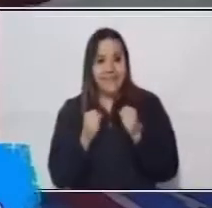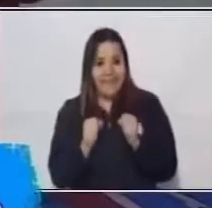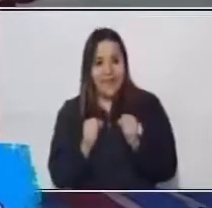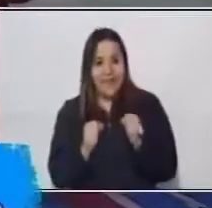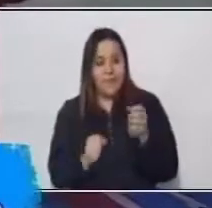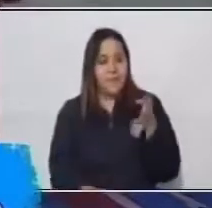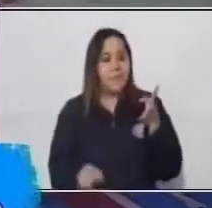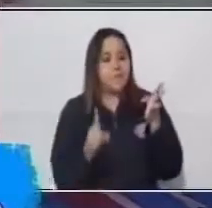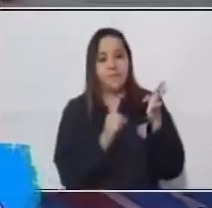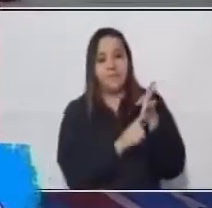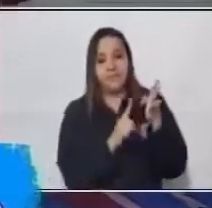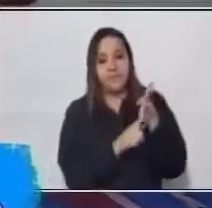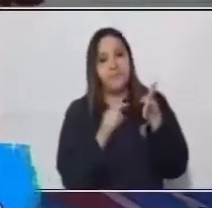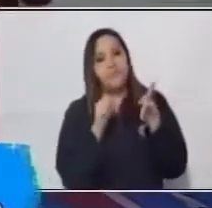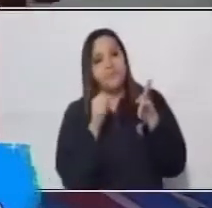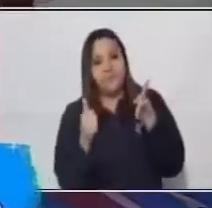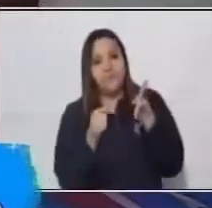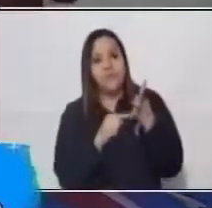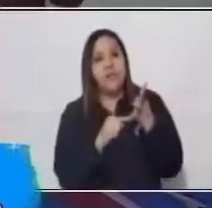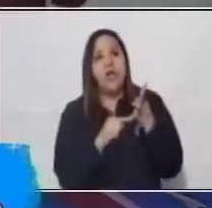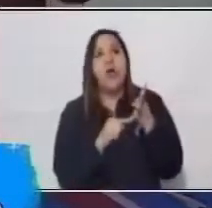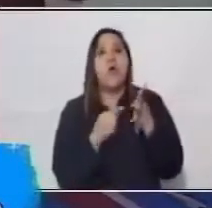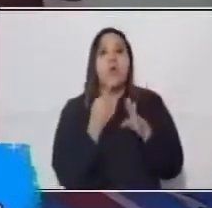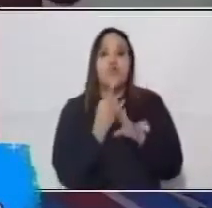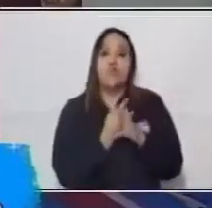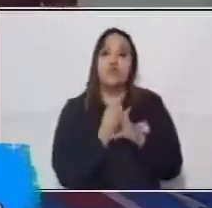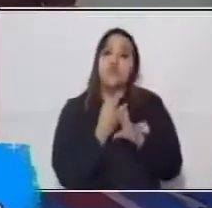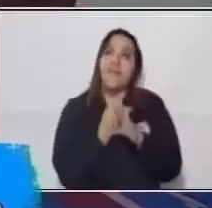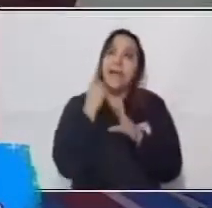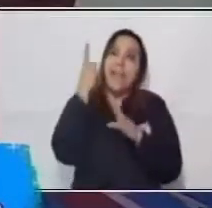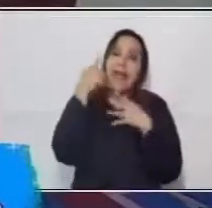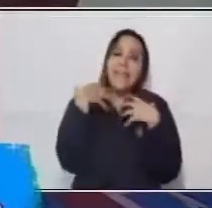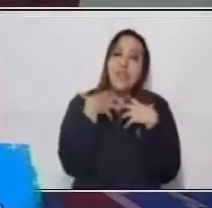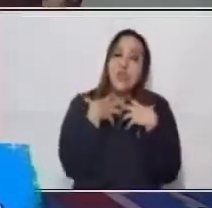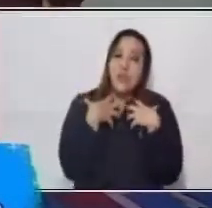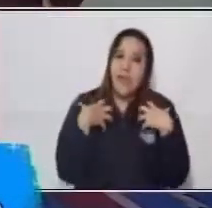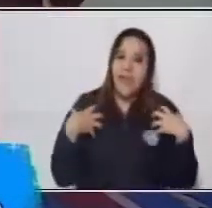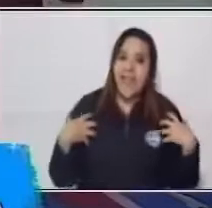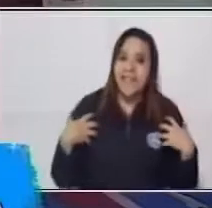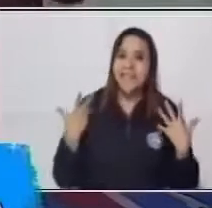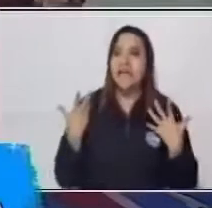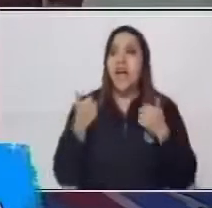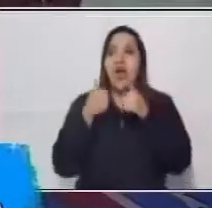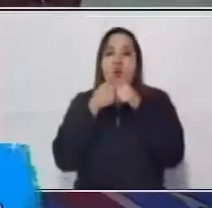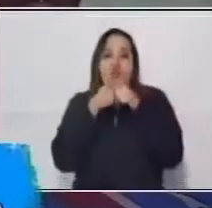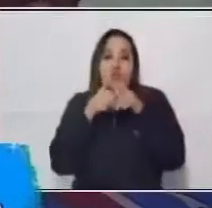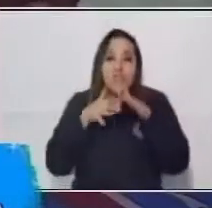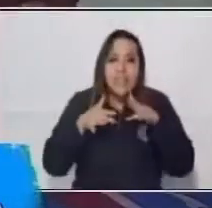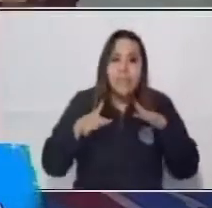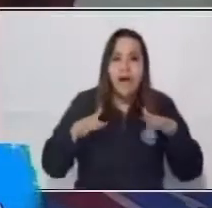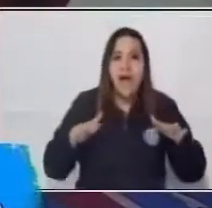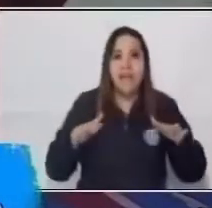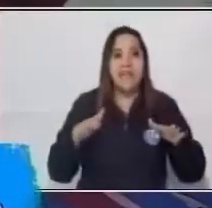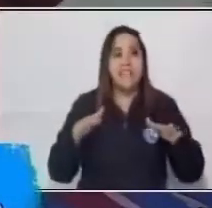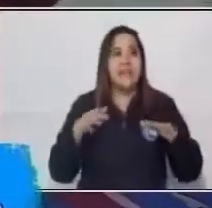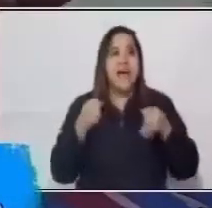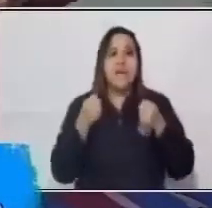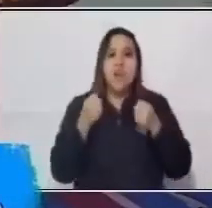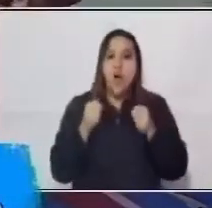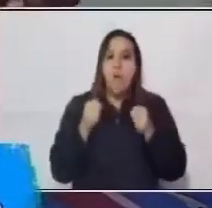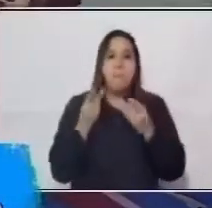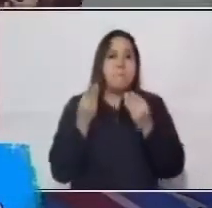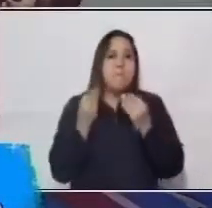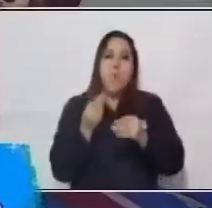que ellos utilizaban mucho a la naturaleza y a los animales. Habían muchos mitos. Los animales